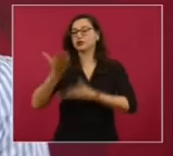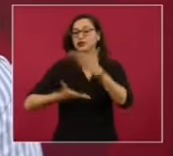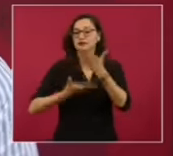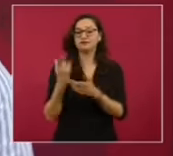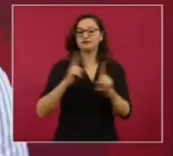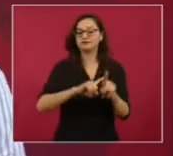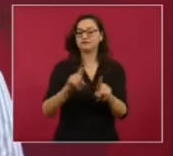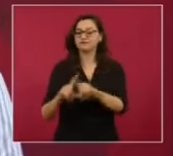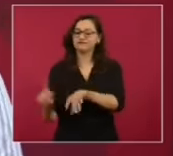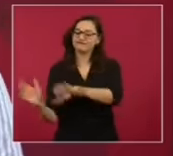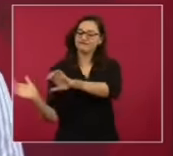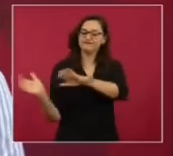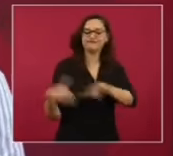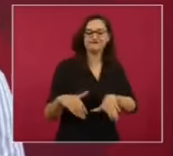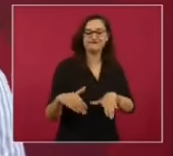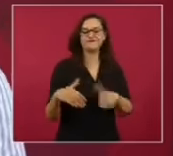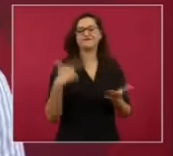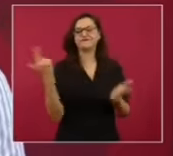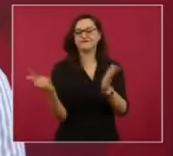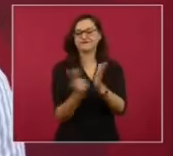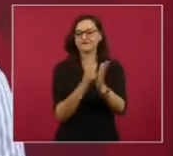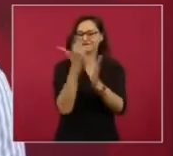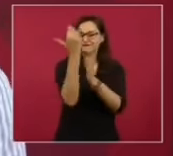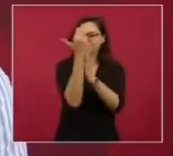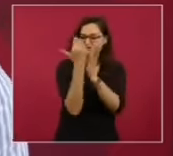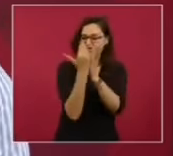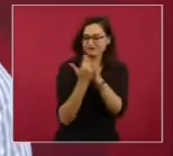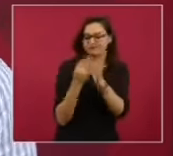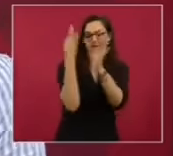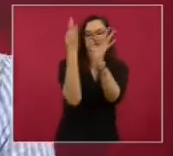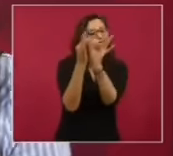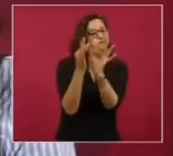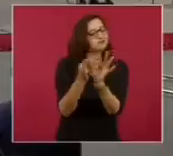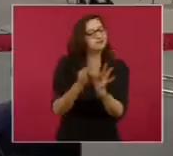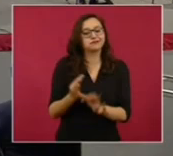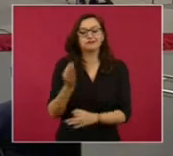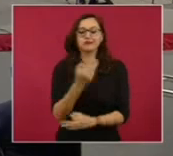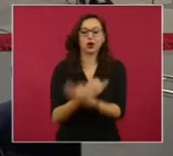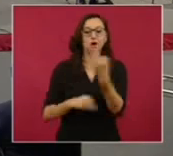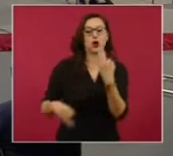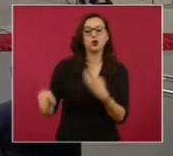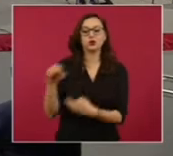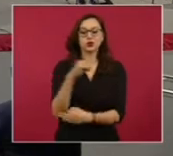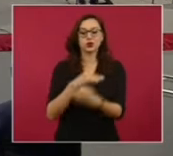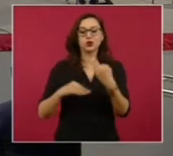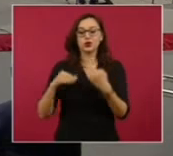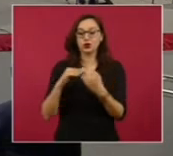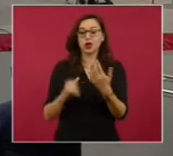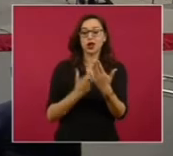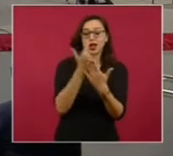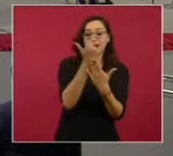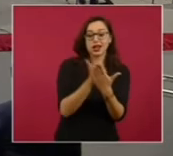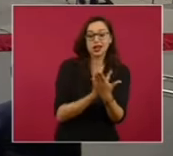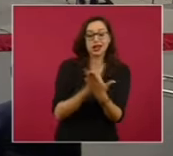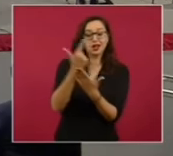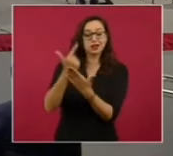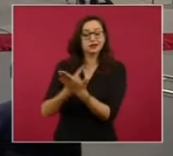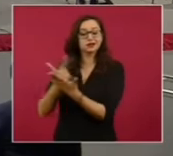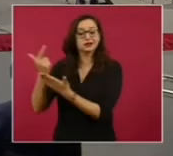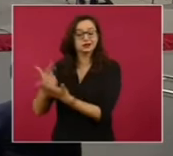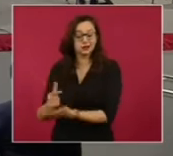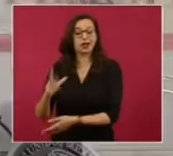se hicieron con estricto apego a la normatividad y se conformó un padrón de proveedores.